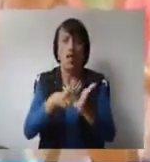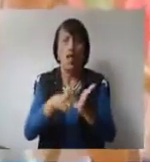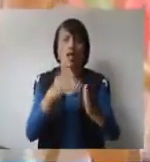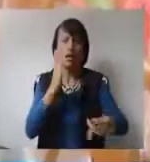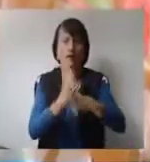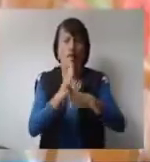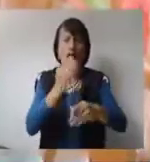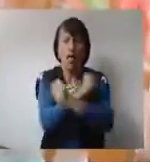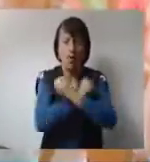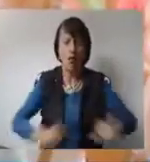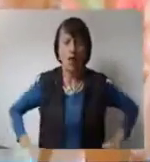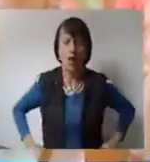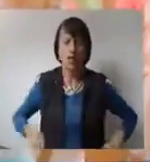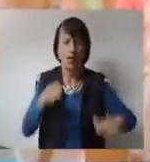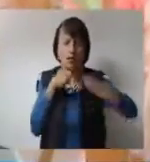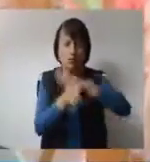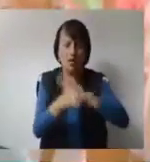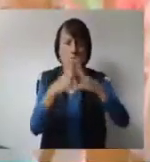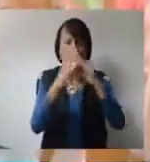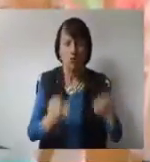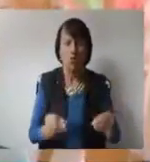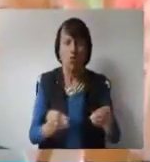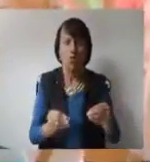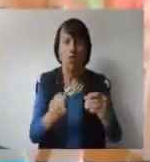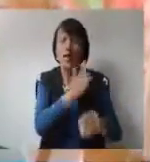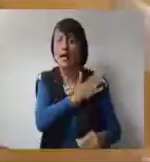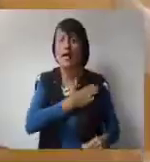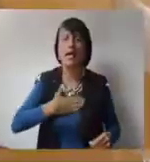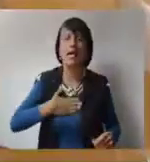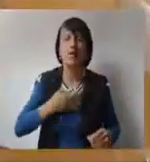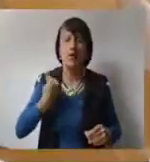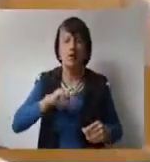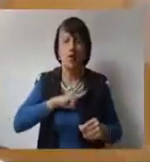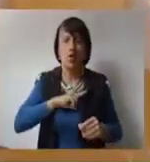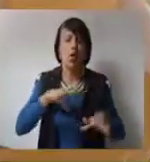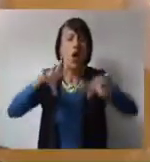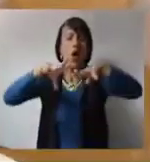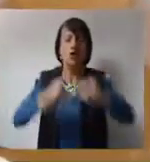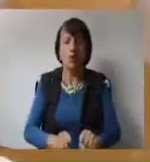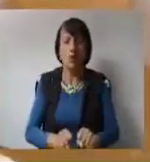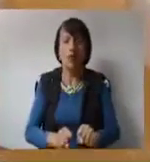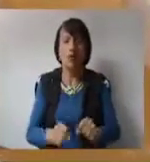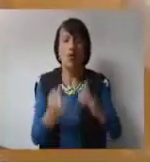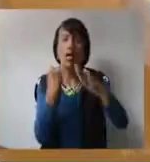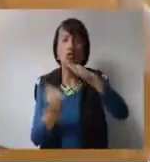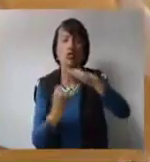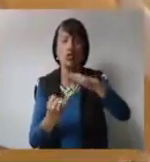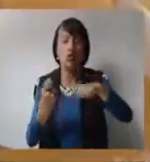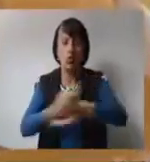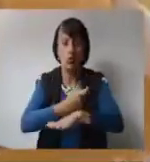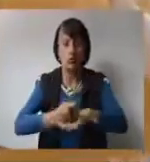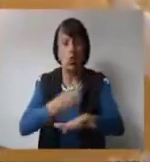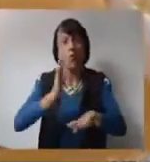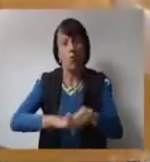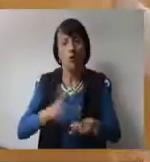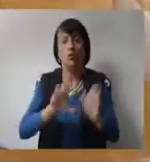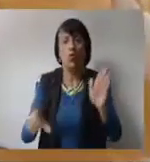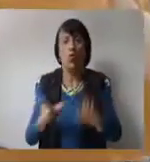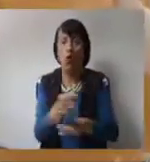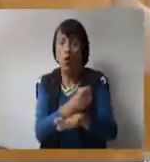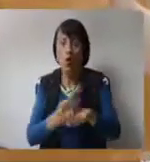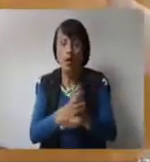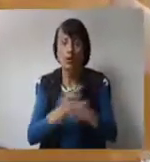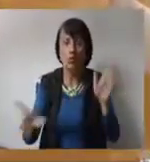nacional, quienes a través de la fuerza, de la Guardia, ocupan los espacios. Lo que queremos es que no se sigan tomando las instituciones de la